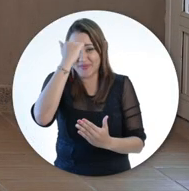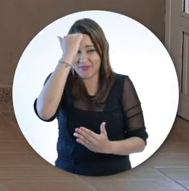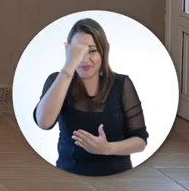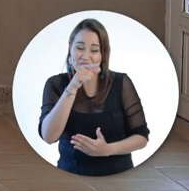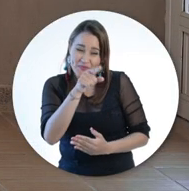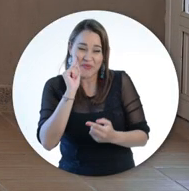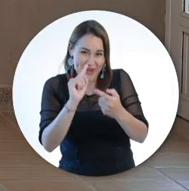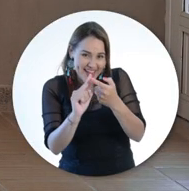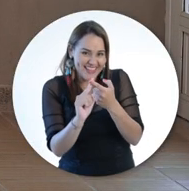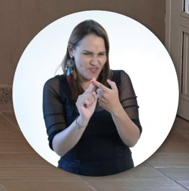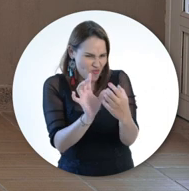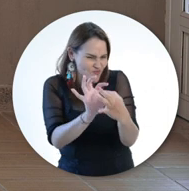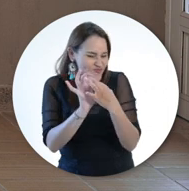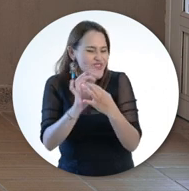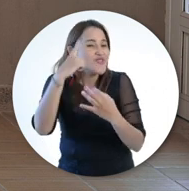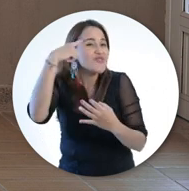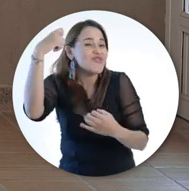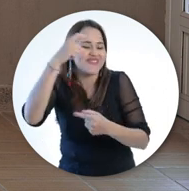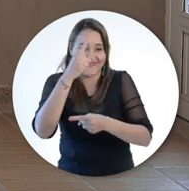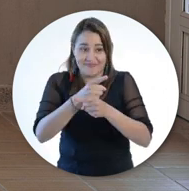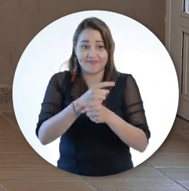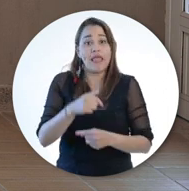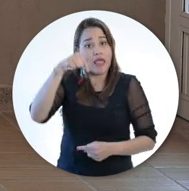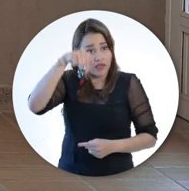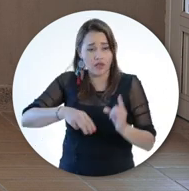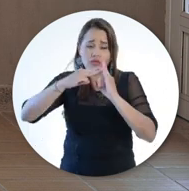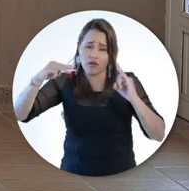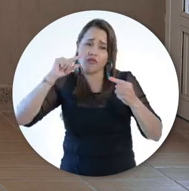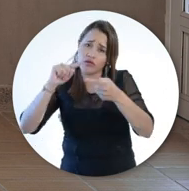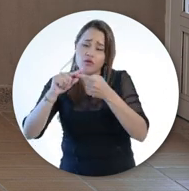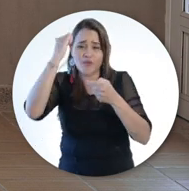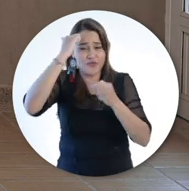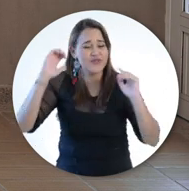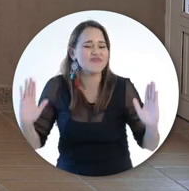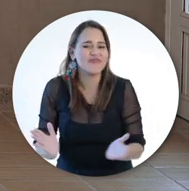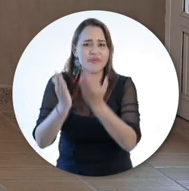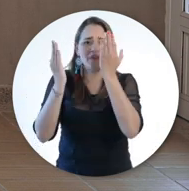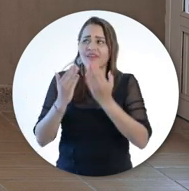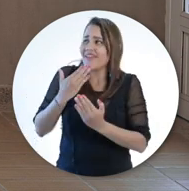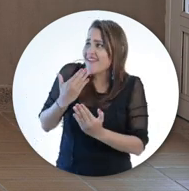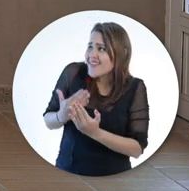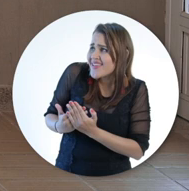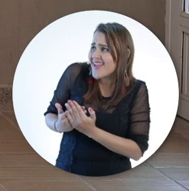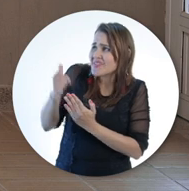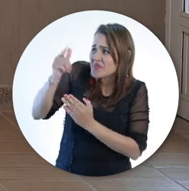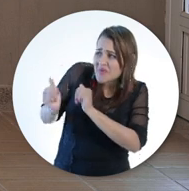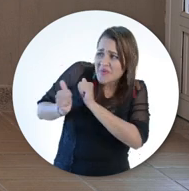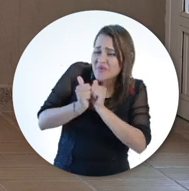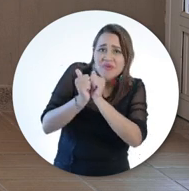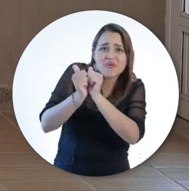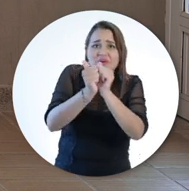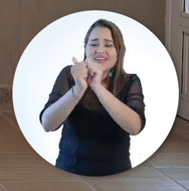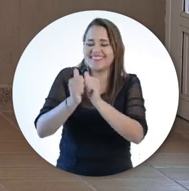Eduardo Por sumarse a este sueño compartido La universidad trabajará por el bienestar de usted y del plantel Gracias por el recorrido,